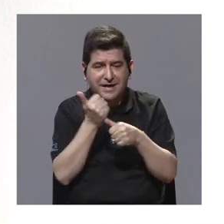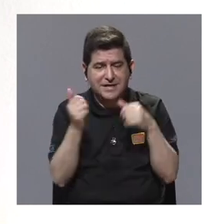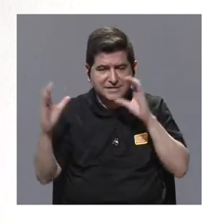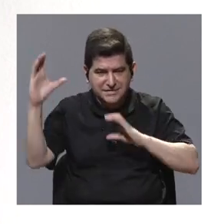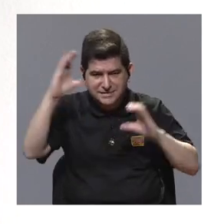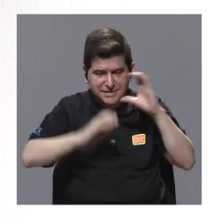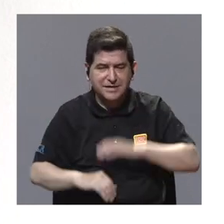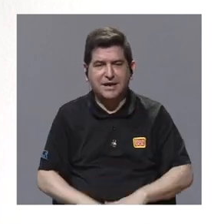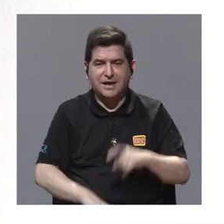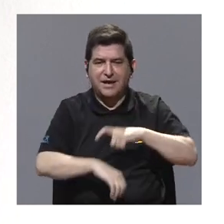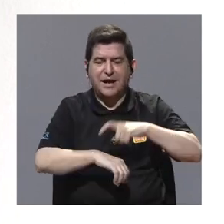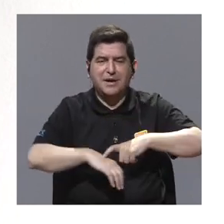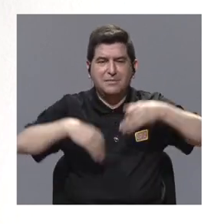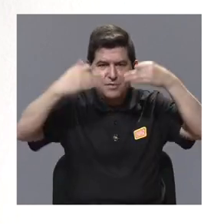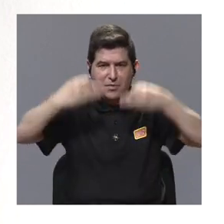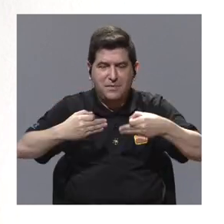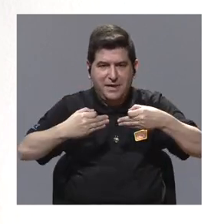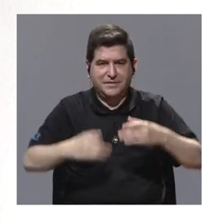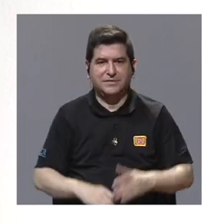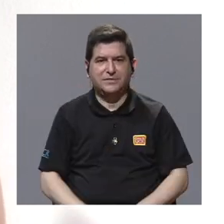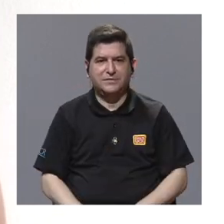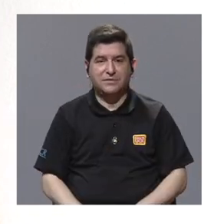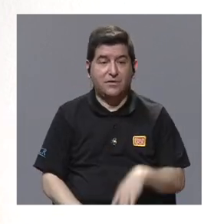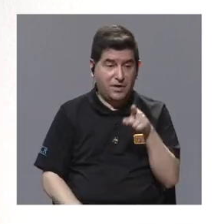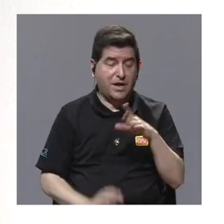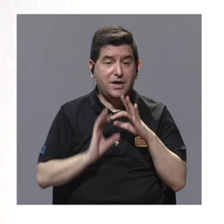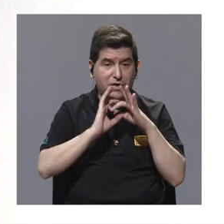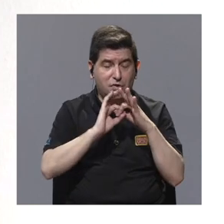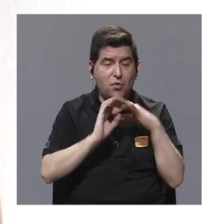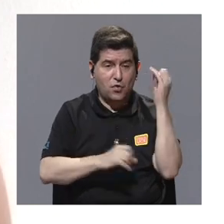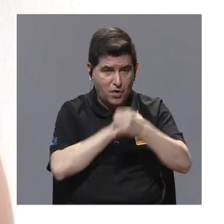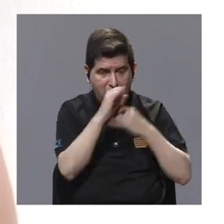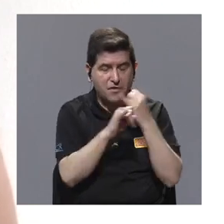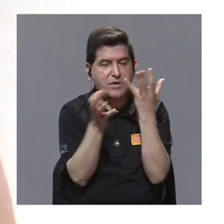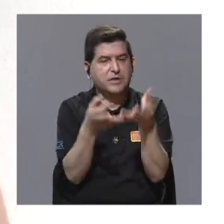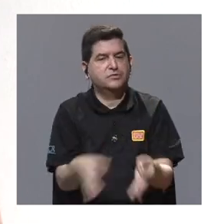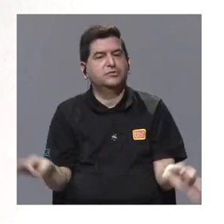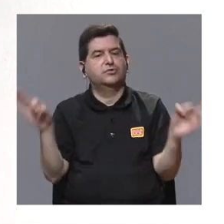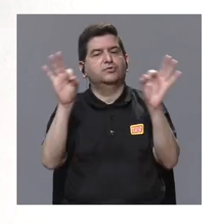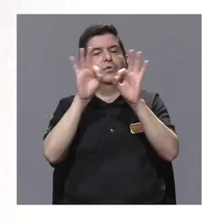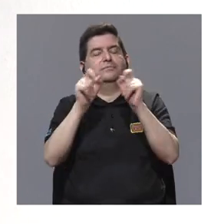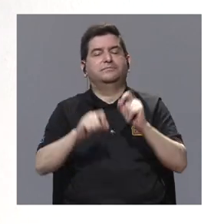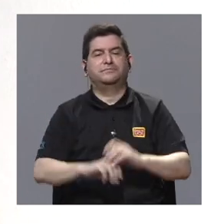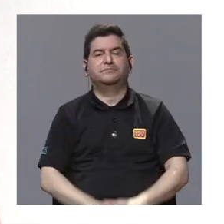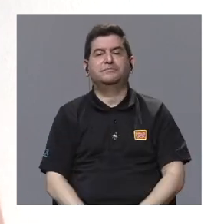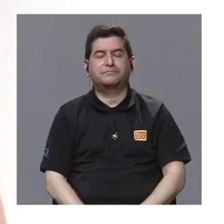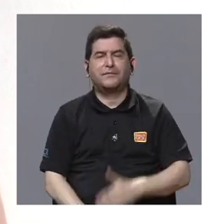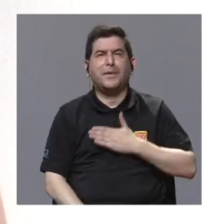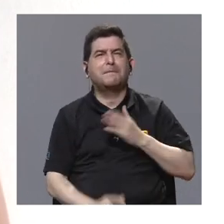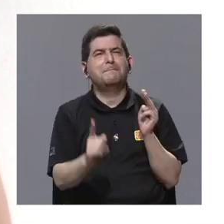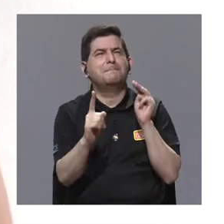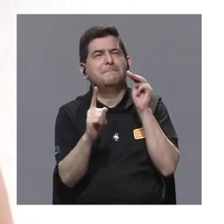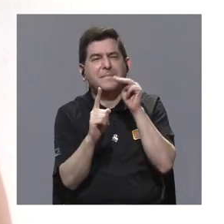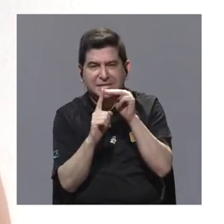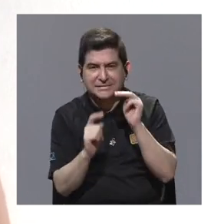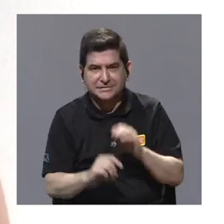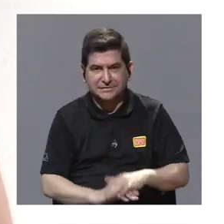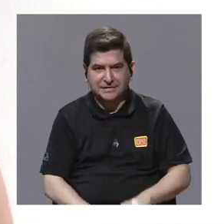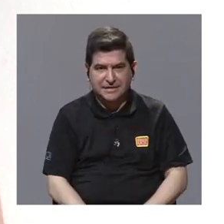científico para la toma de decisiones a nivel de relaciones internacionales es vital. Entonces, mi mensaje sería